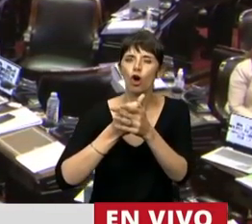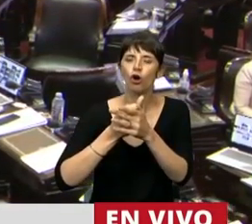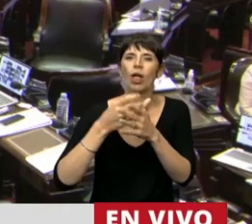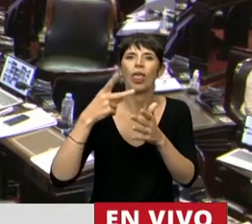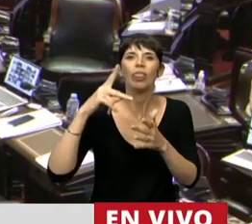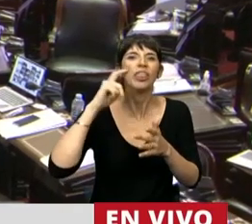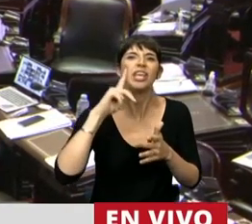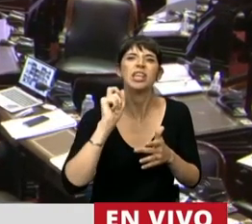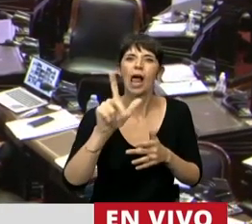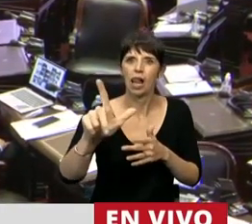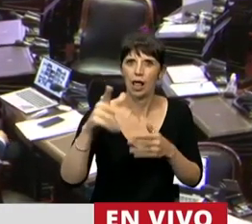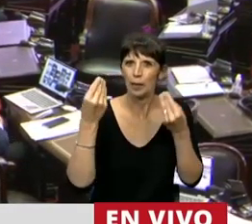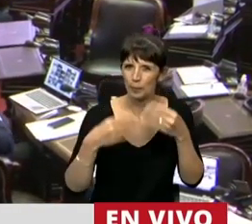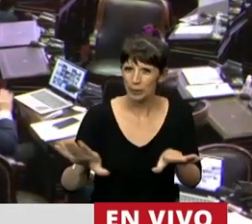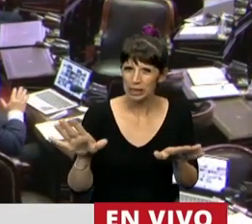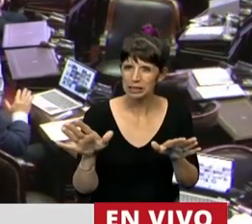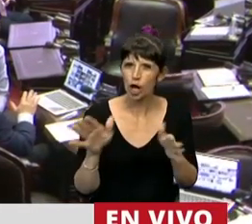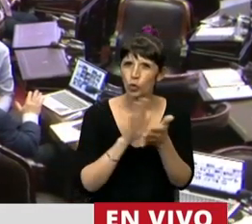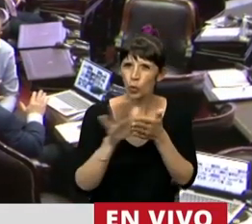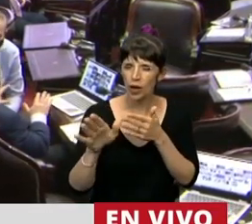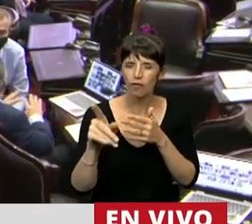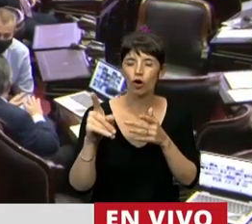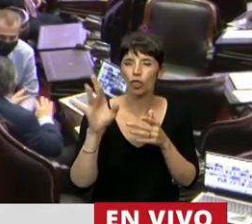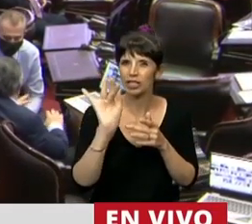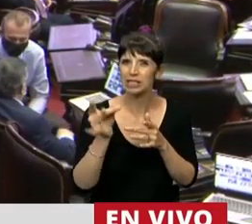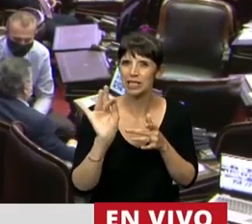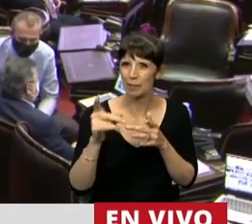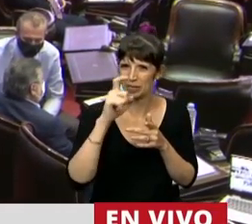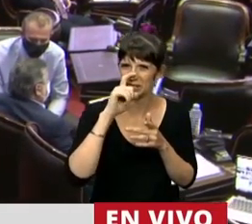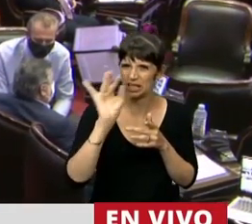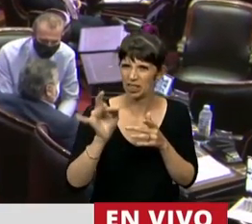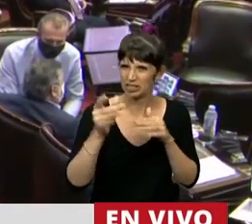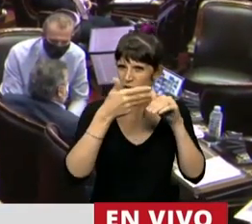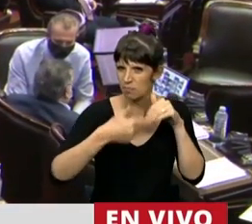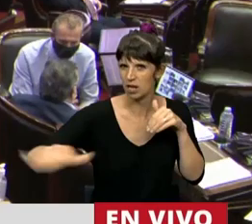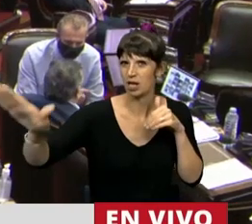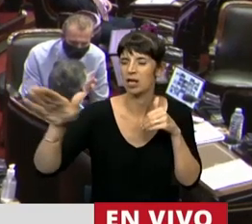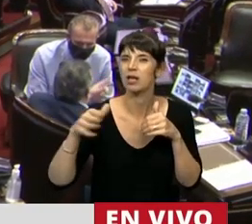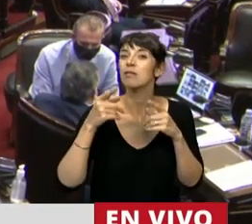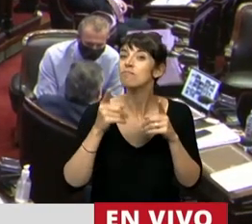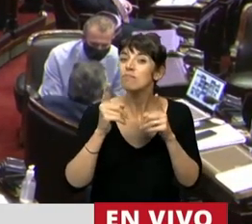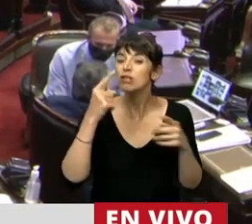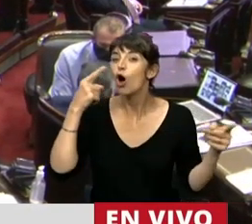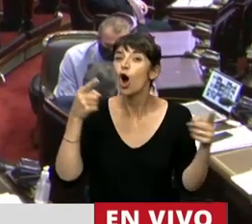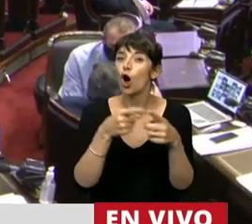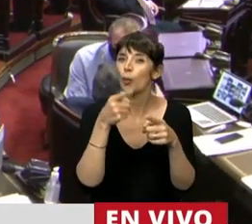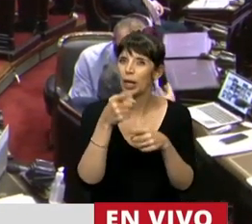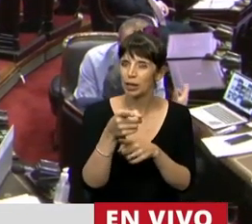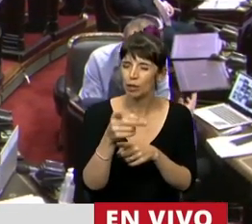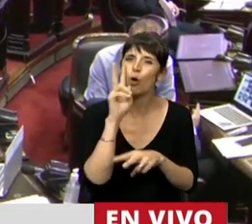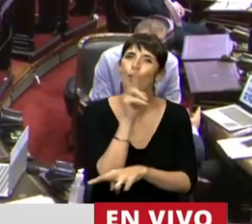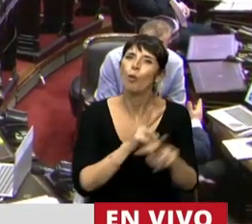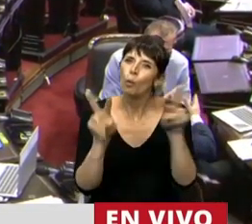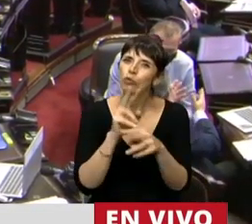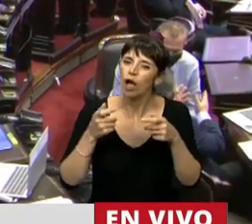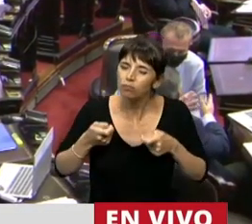sentido, creo que es de resaltar el programa de transferencias 3.0 que es un sistema de pagos digitales